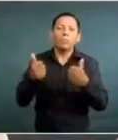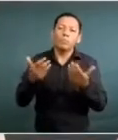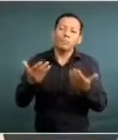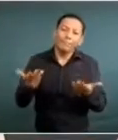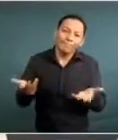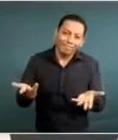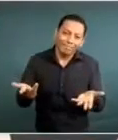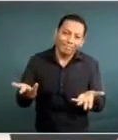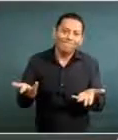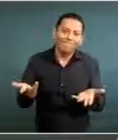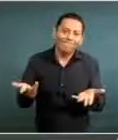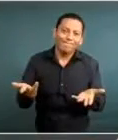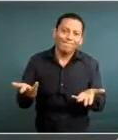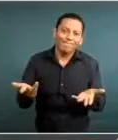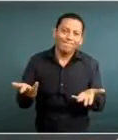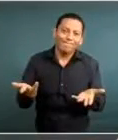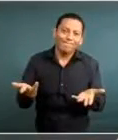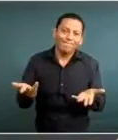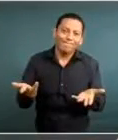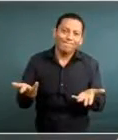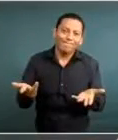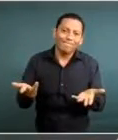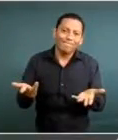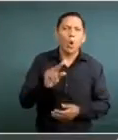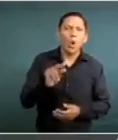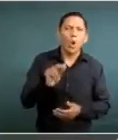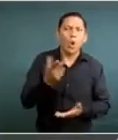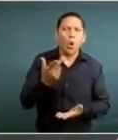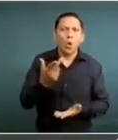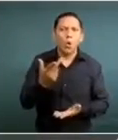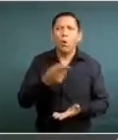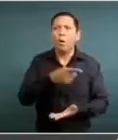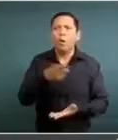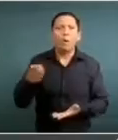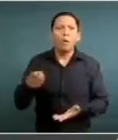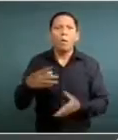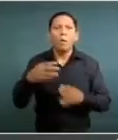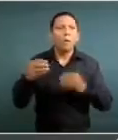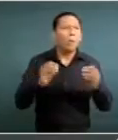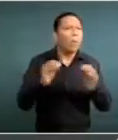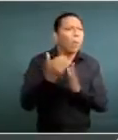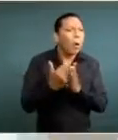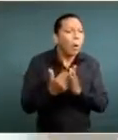no se trata de relajar la disciplina,